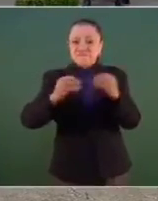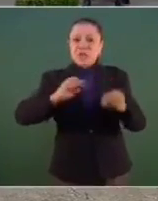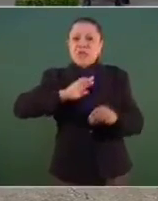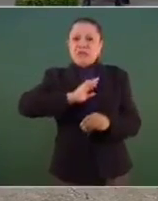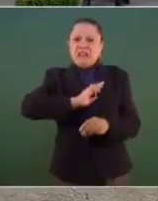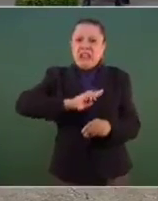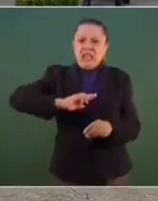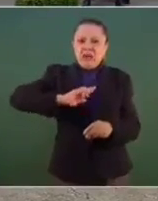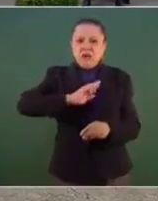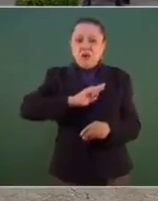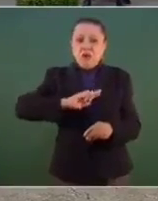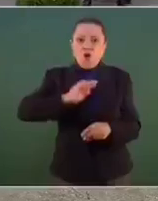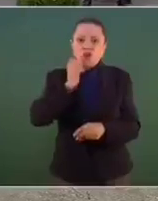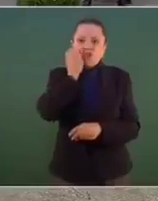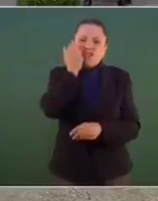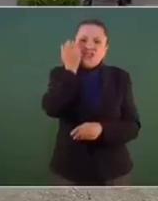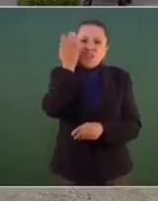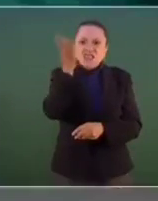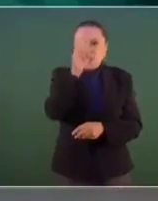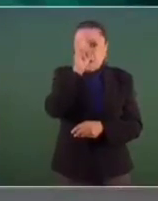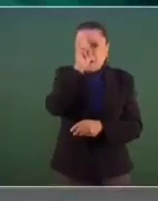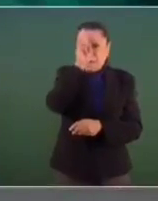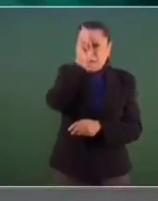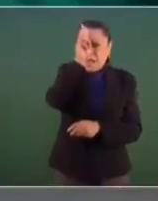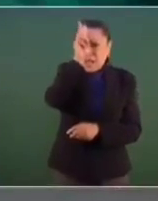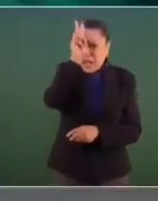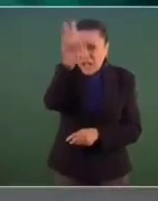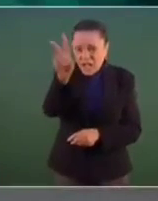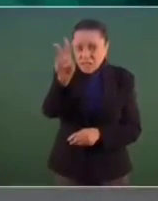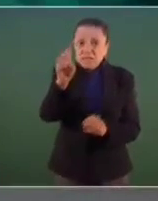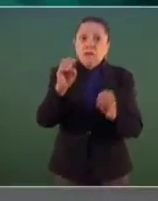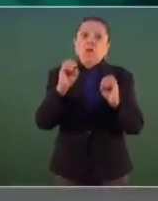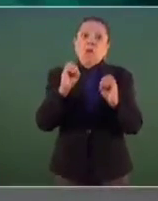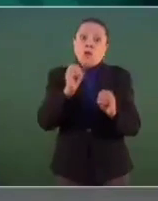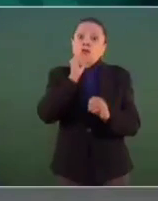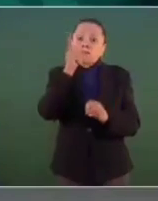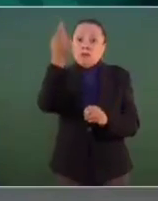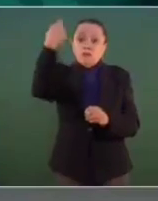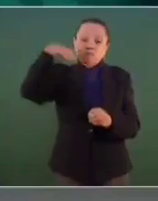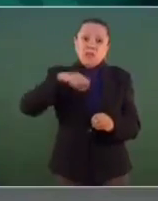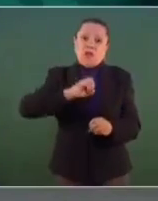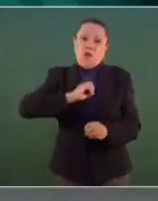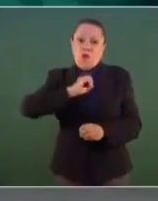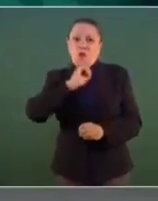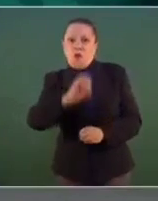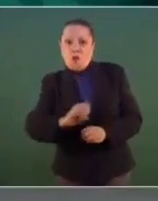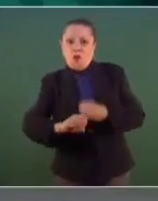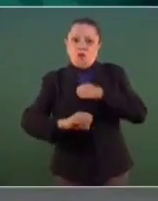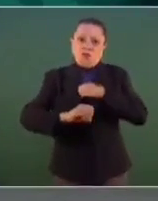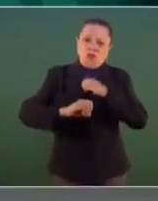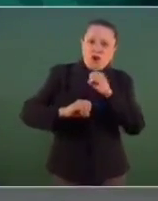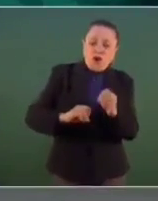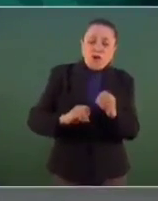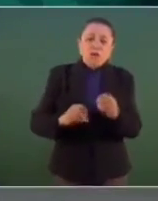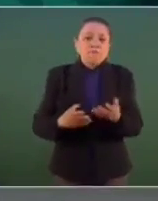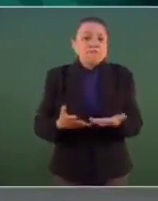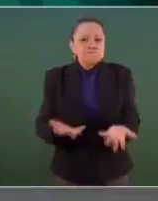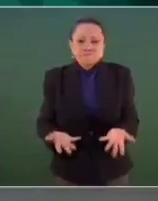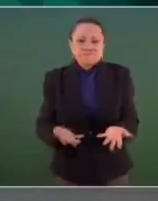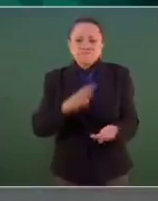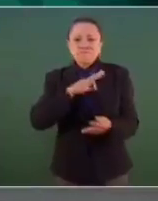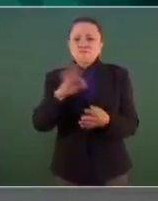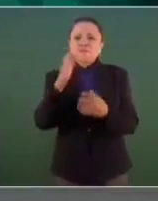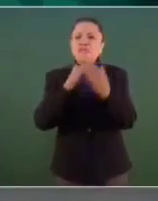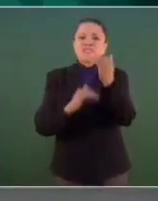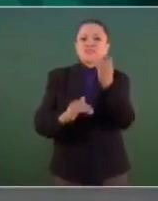venganza e incluso del odio y puede de esa forma superar